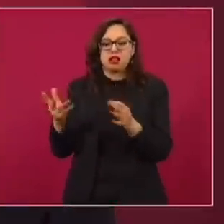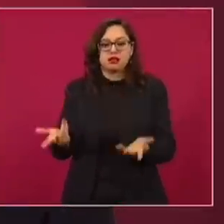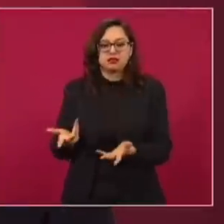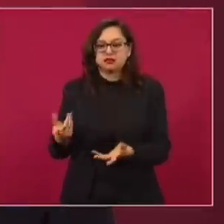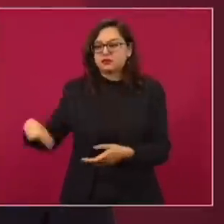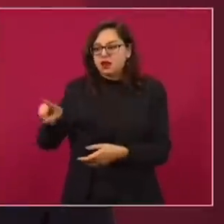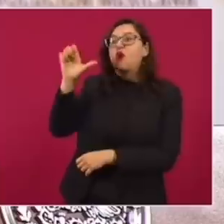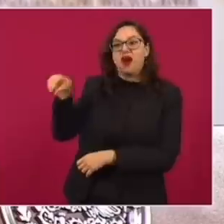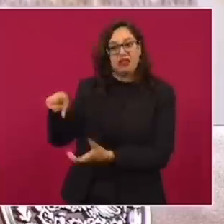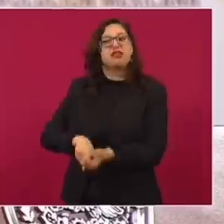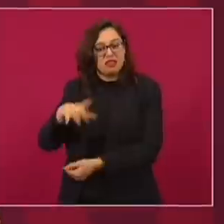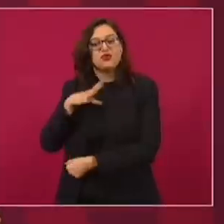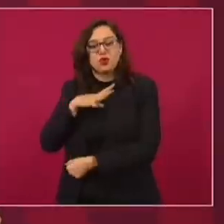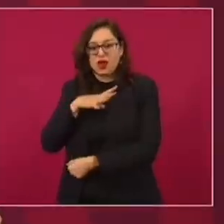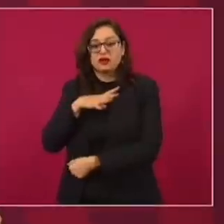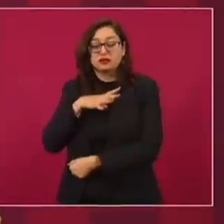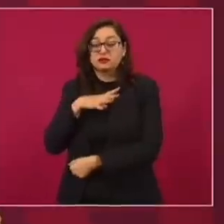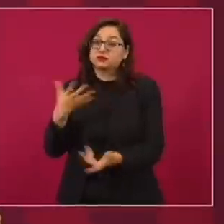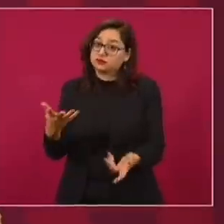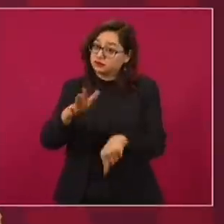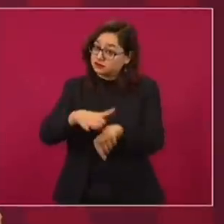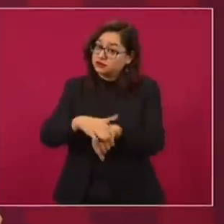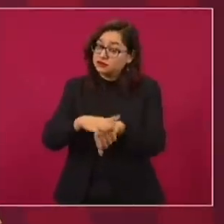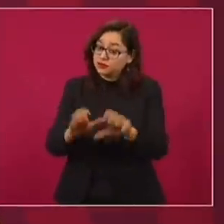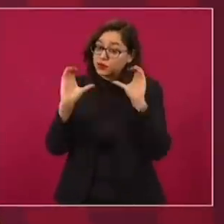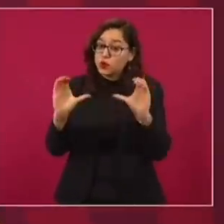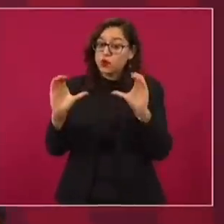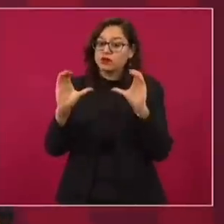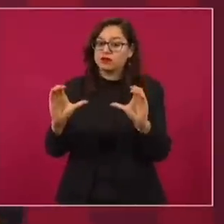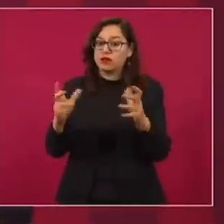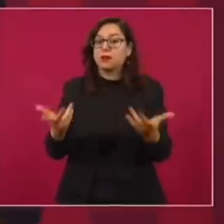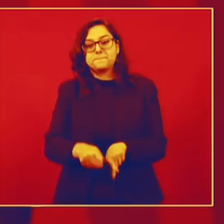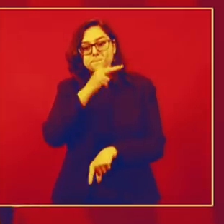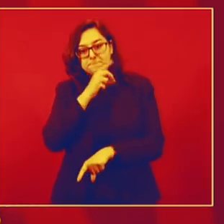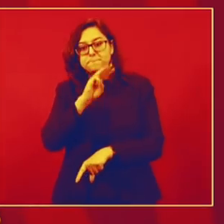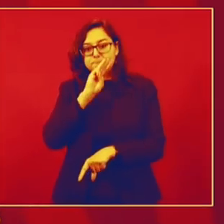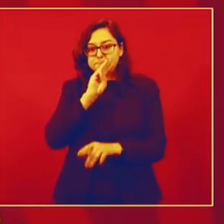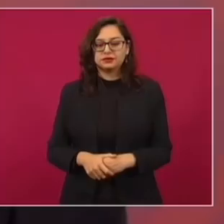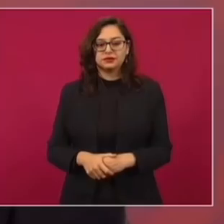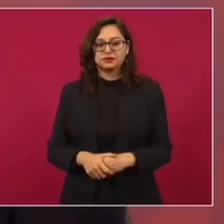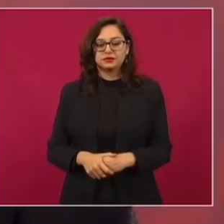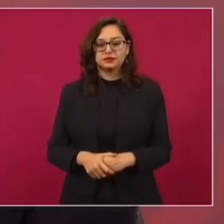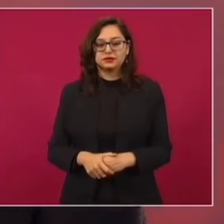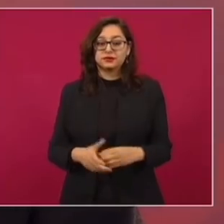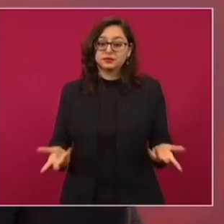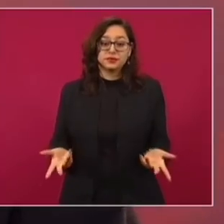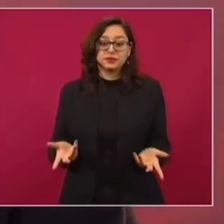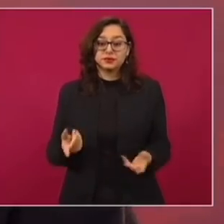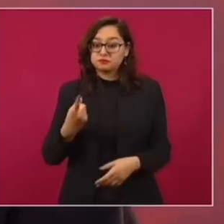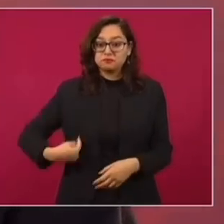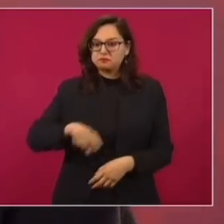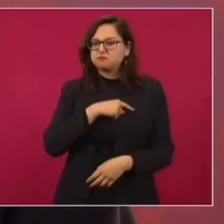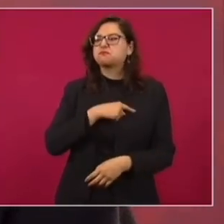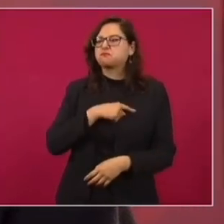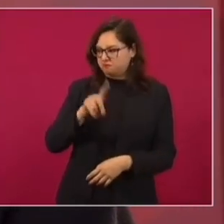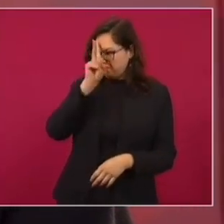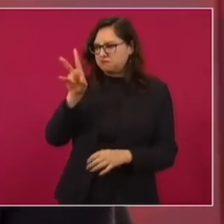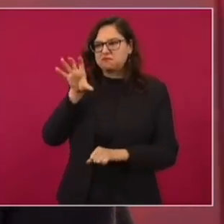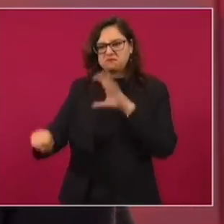lo saben. Y me dirijo a ellos, y le pido también a sus papás que nos ayuden. Nosotros no somos represores.